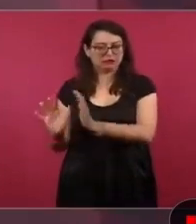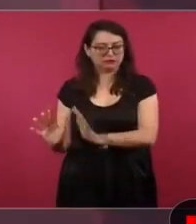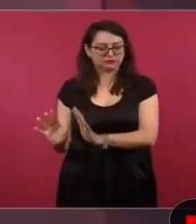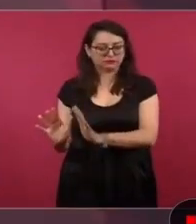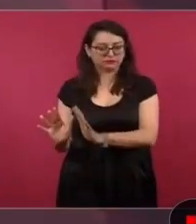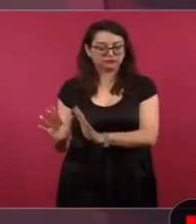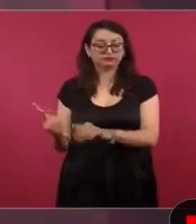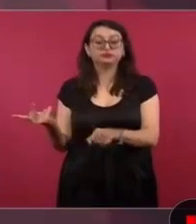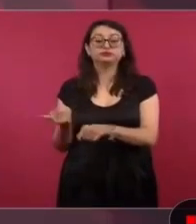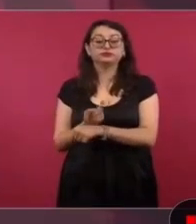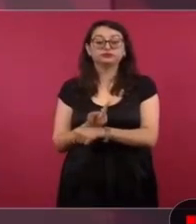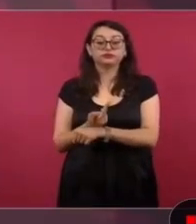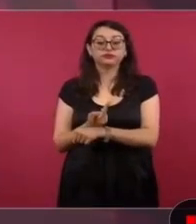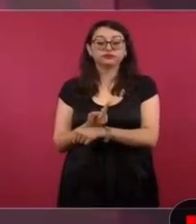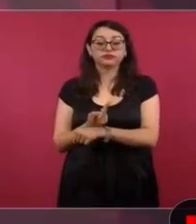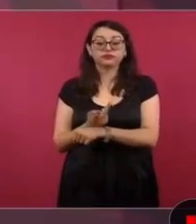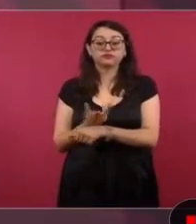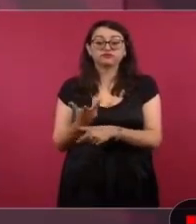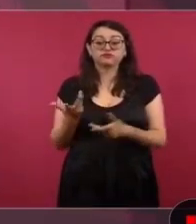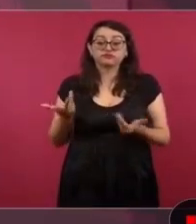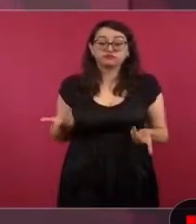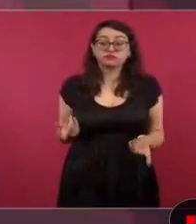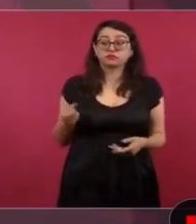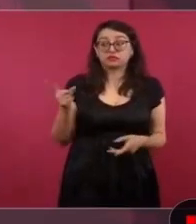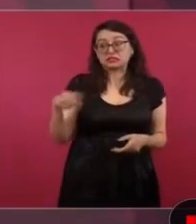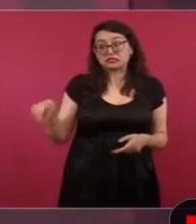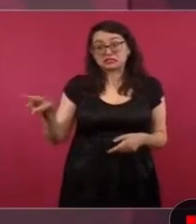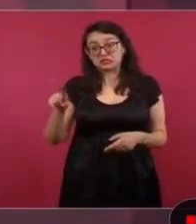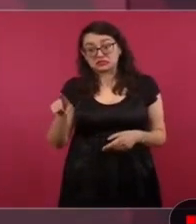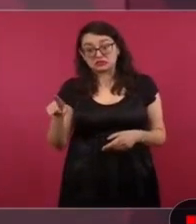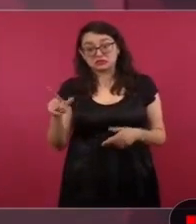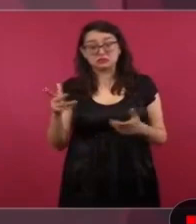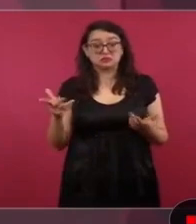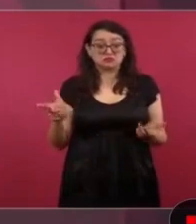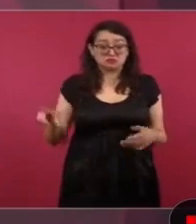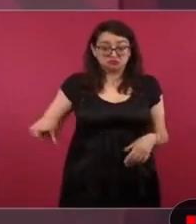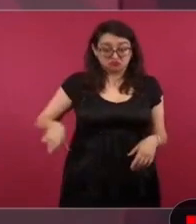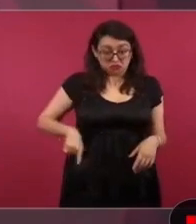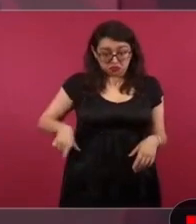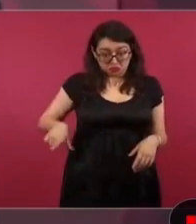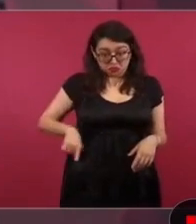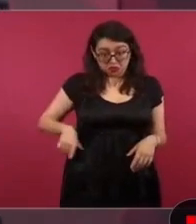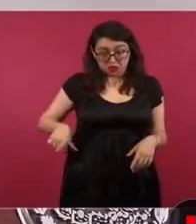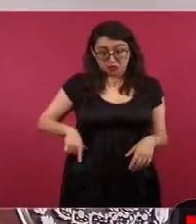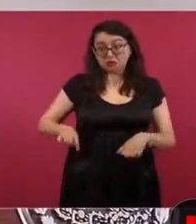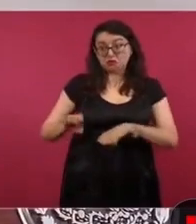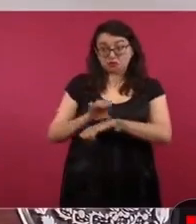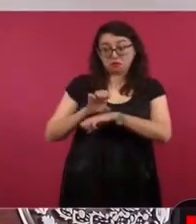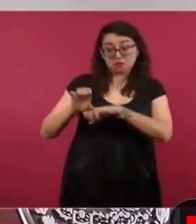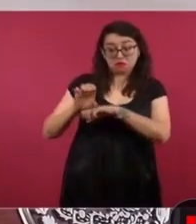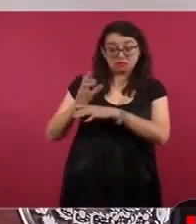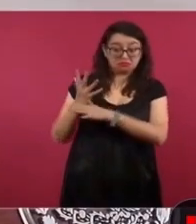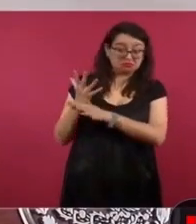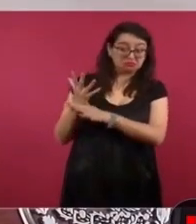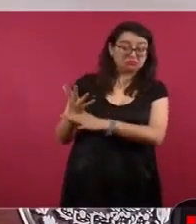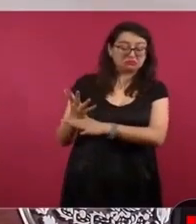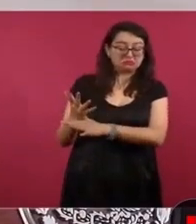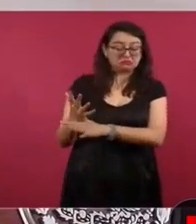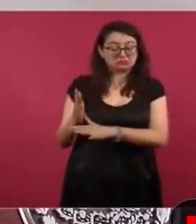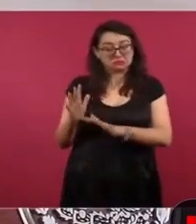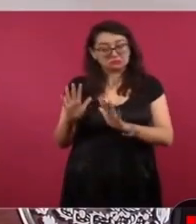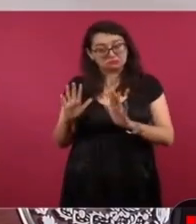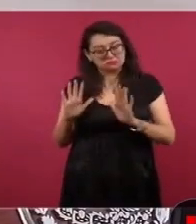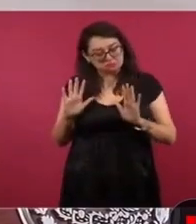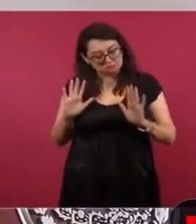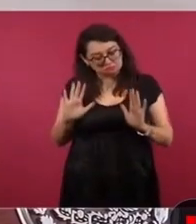de lo que sostienen los del gobierno ecuatoriano, y que